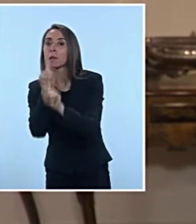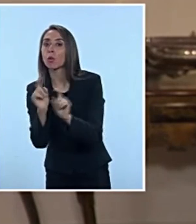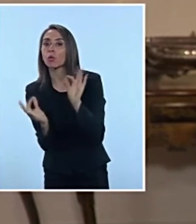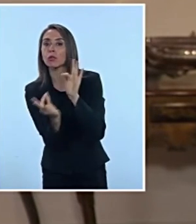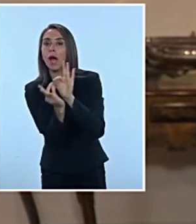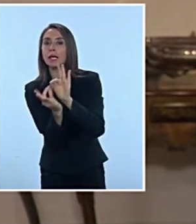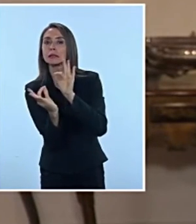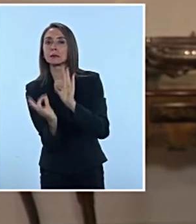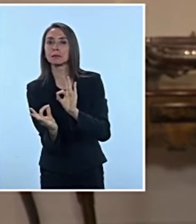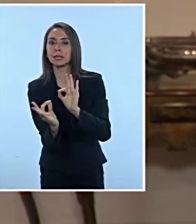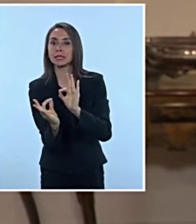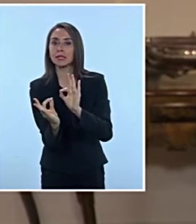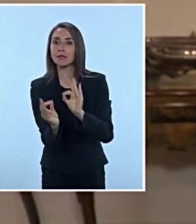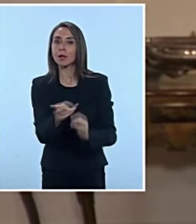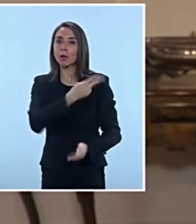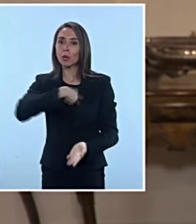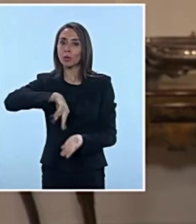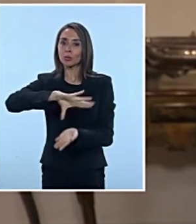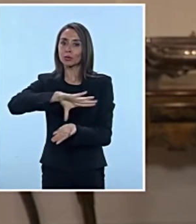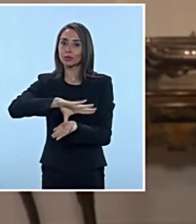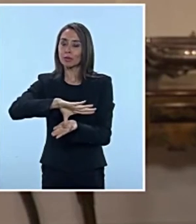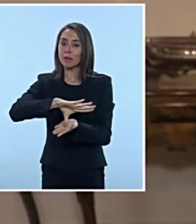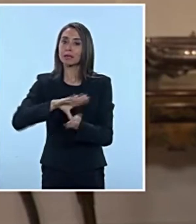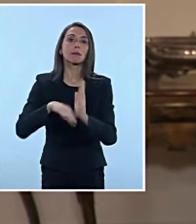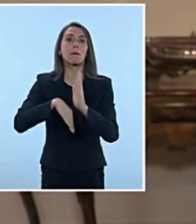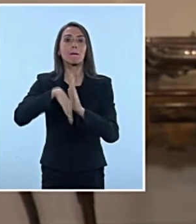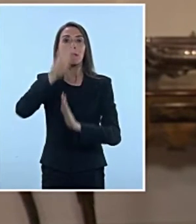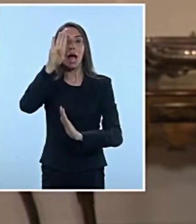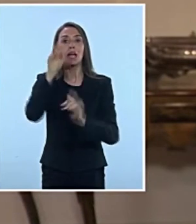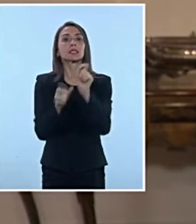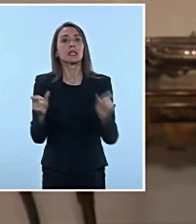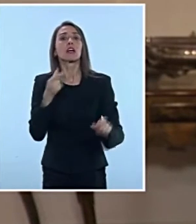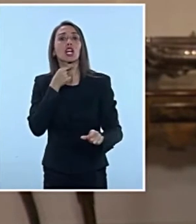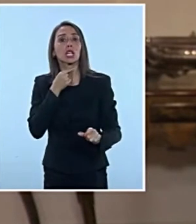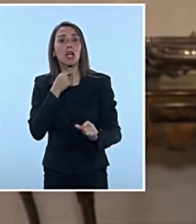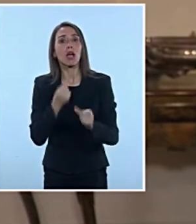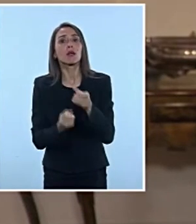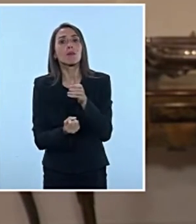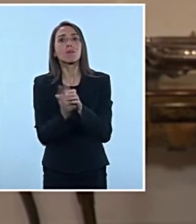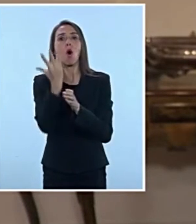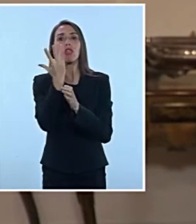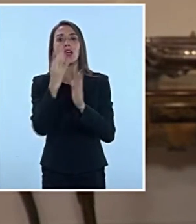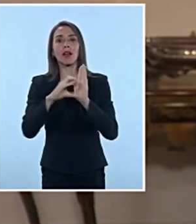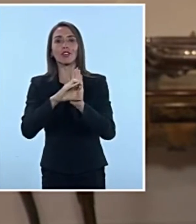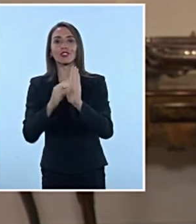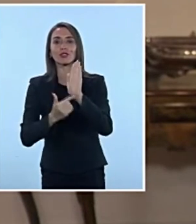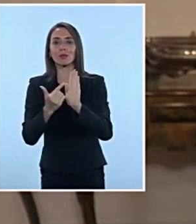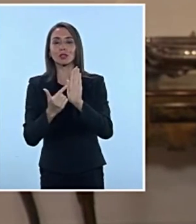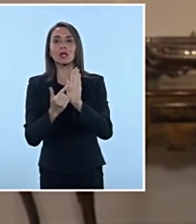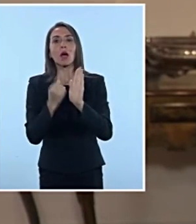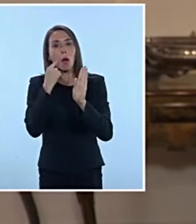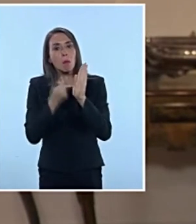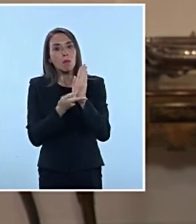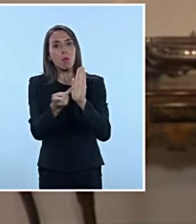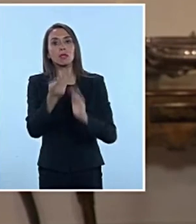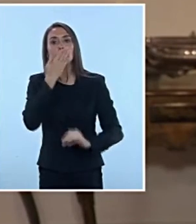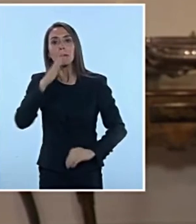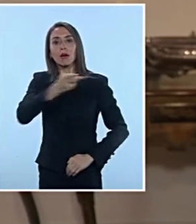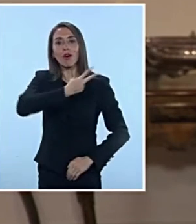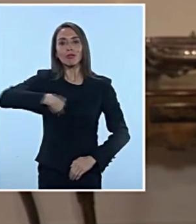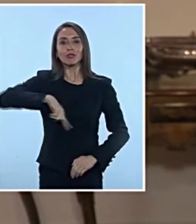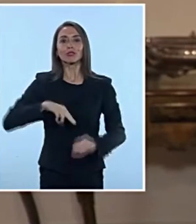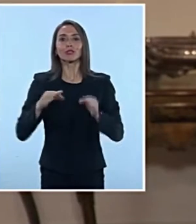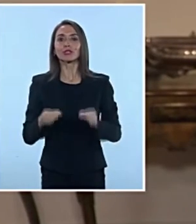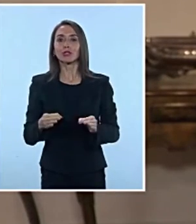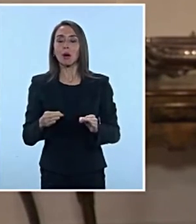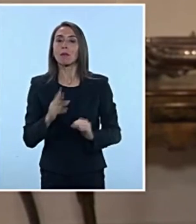específica. En nuestro país, la inmensa mayoría quiere una Constitución moderna, que refleje mejor lo que somos y que